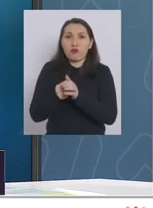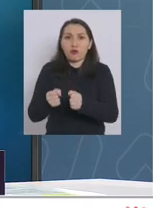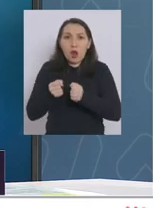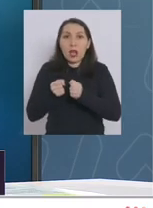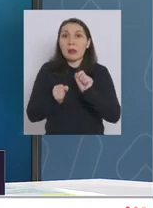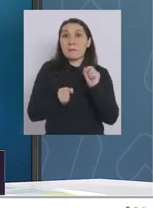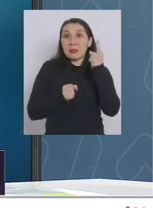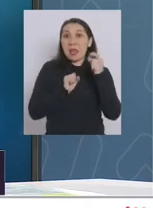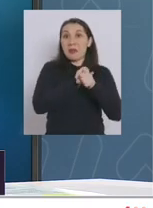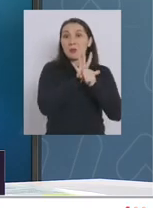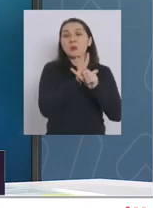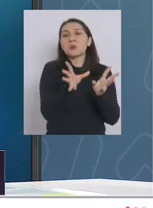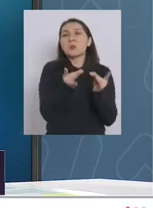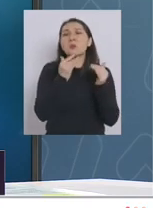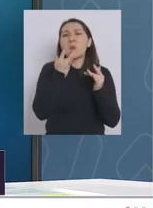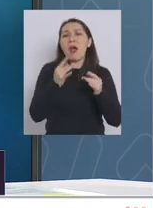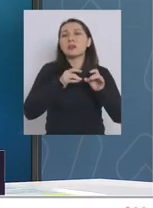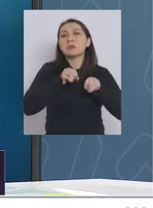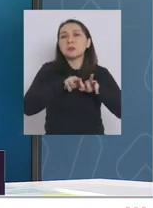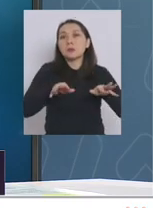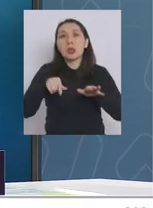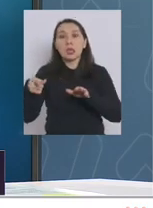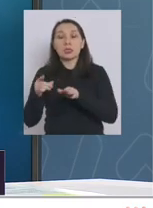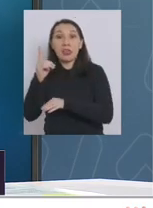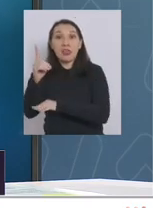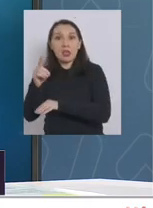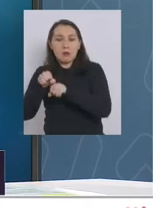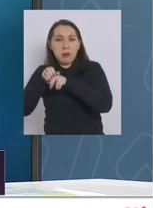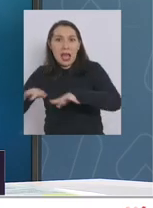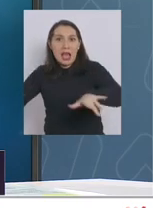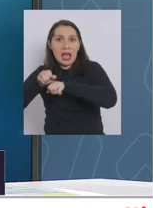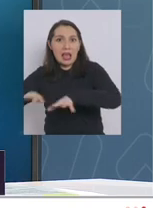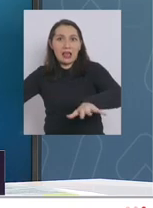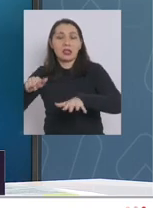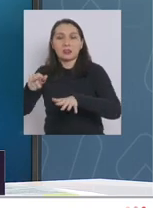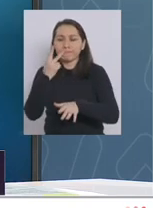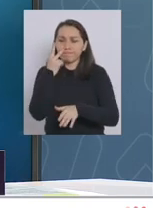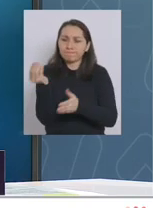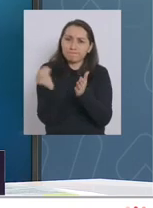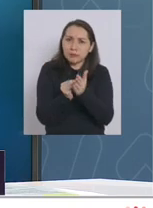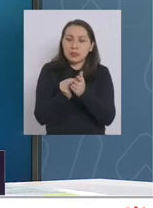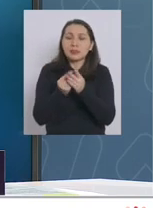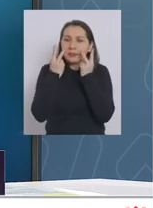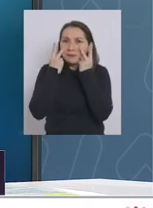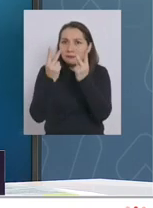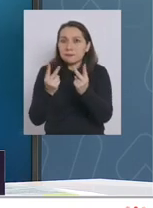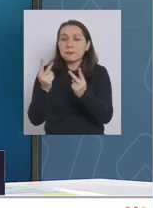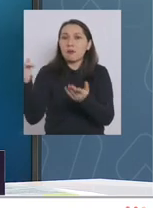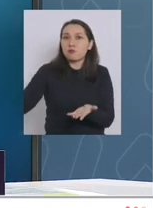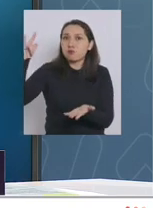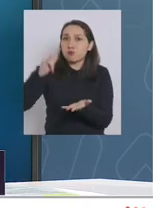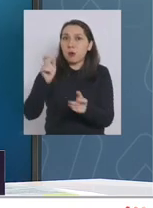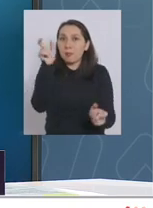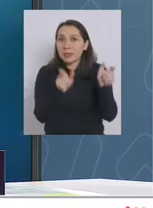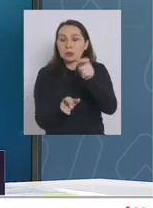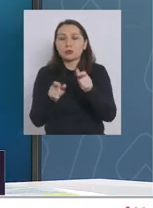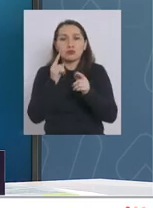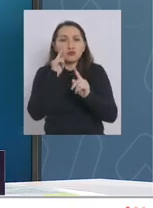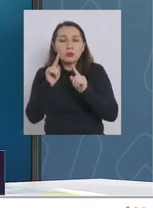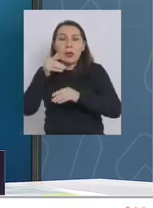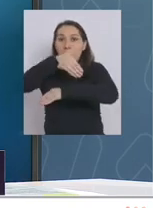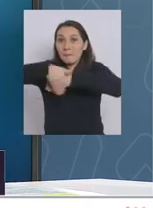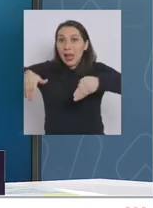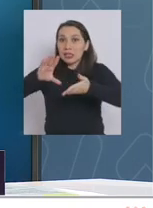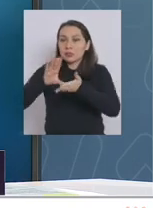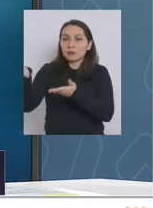el virus original, es debido a esto que vamos a seguir fortaleciendo la vigilancia de viajeros, el testeo en las fronteras